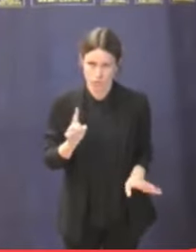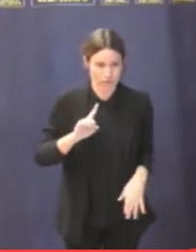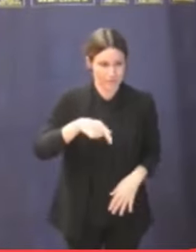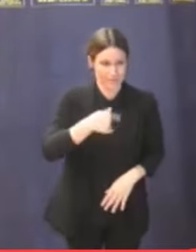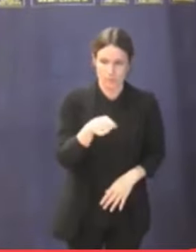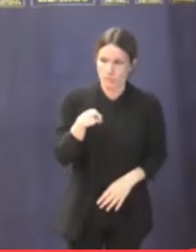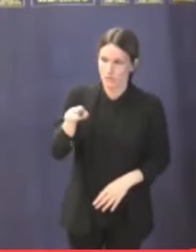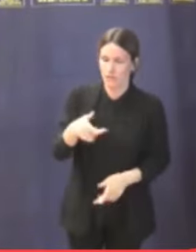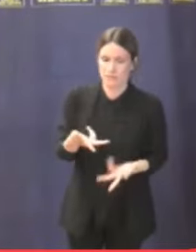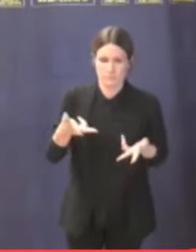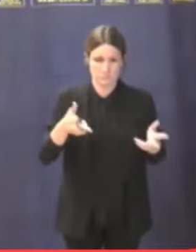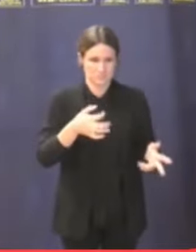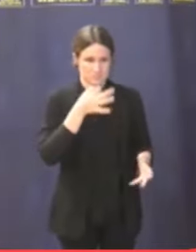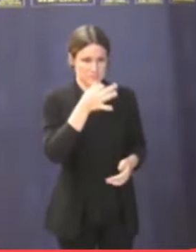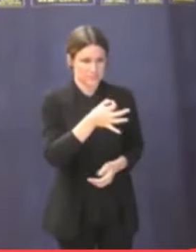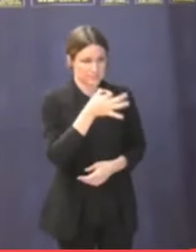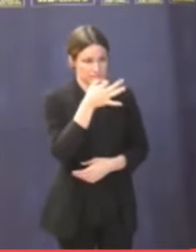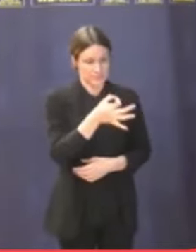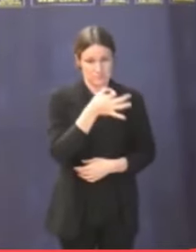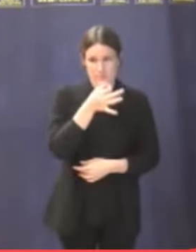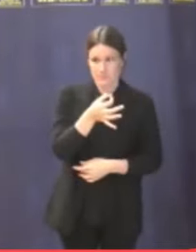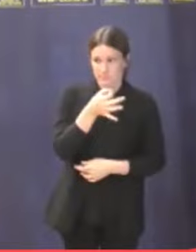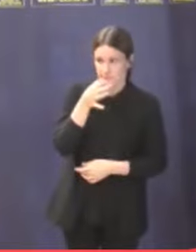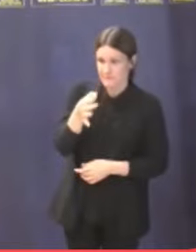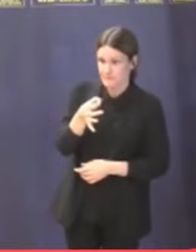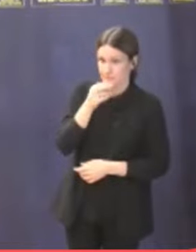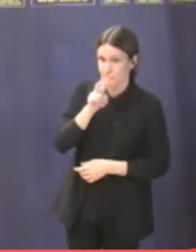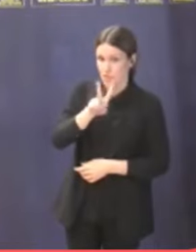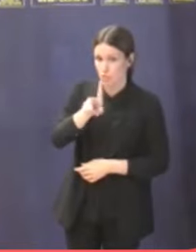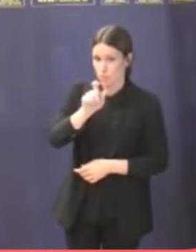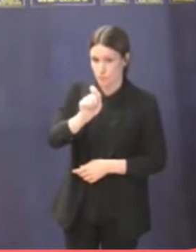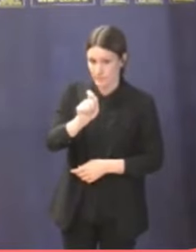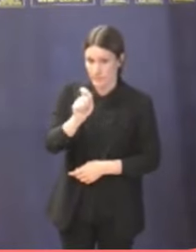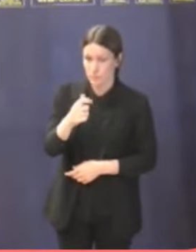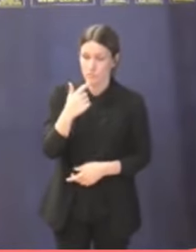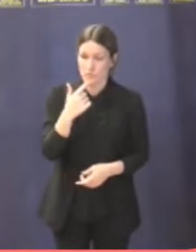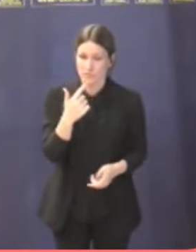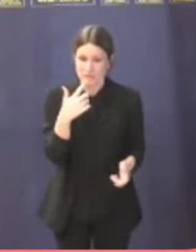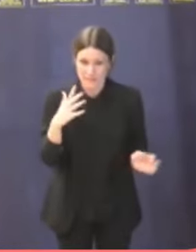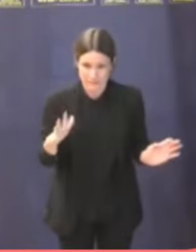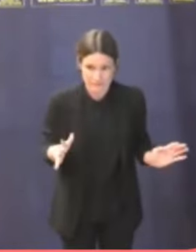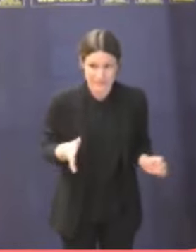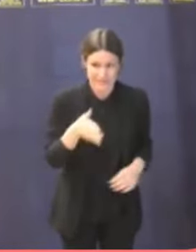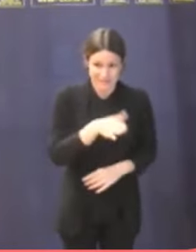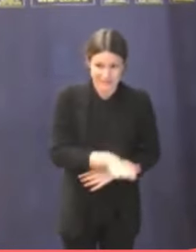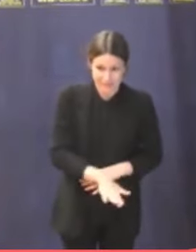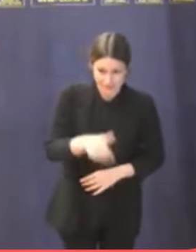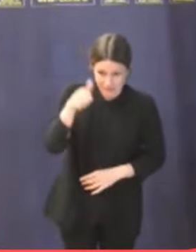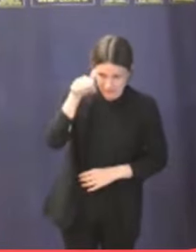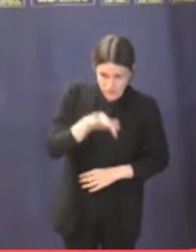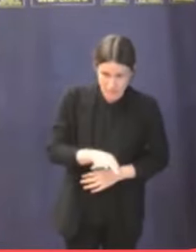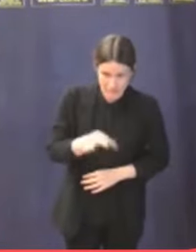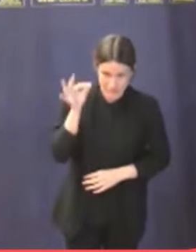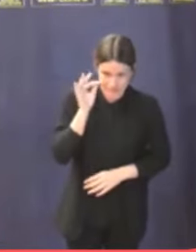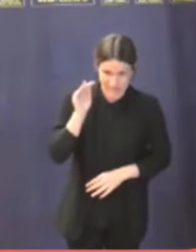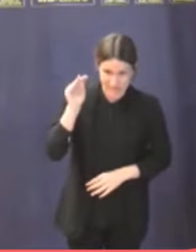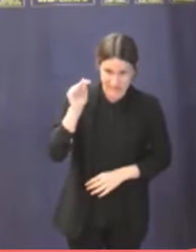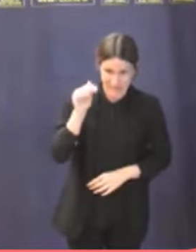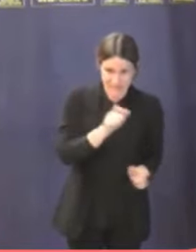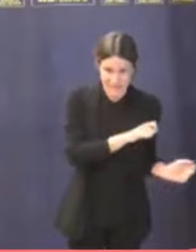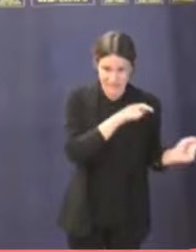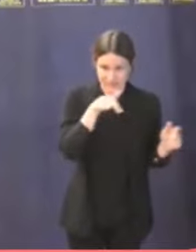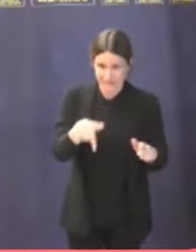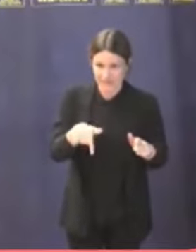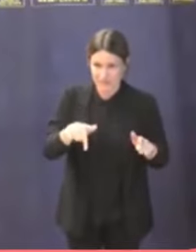estar ahí soltando una perolata durante dos minutos diciendo que los niños y niñas extranjeros que llegan a nuestras costas son